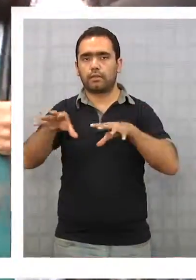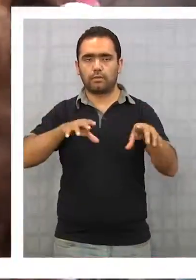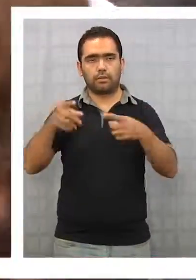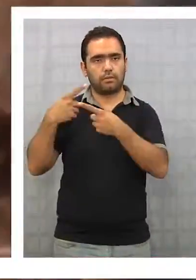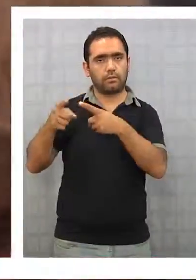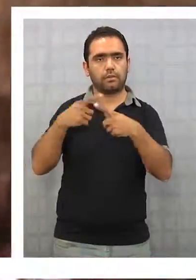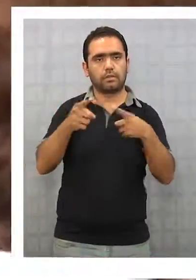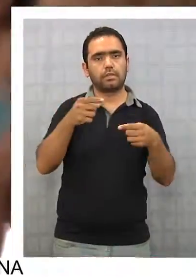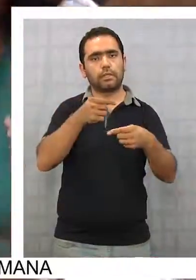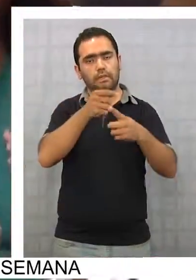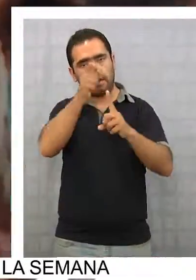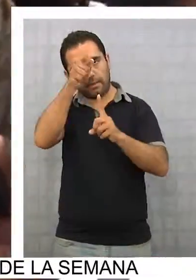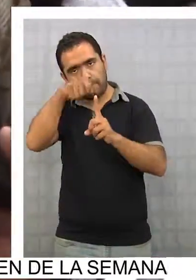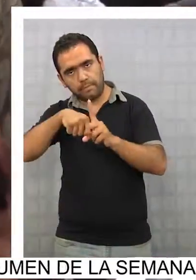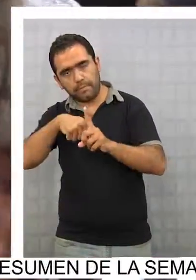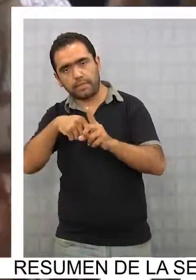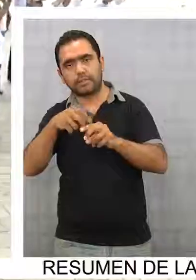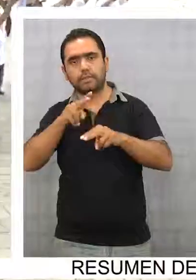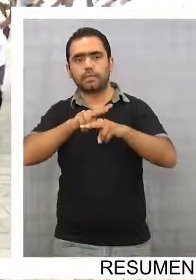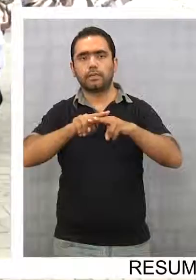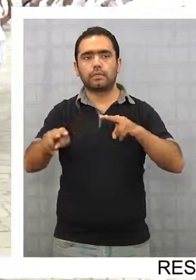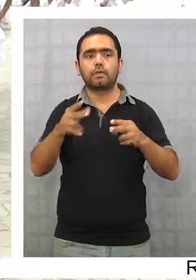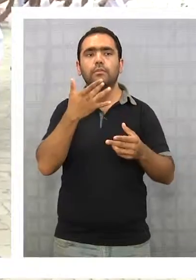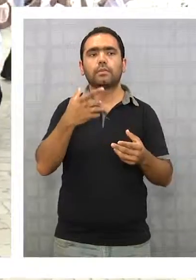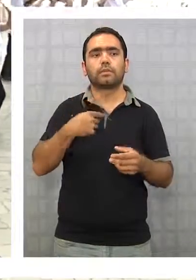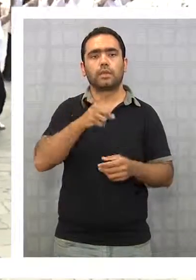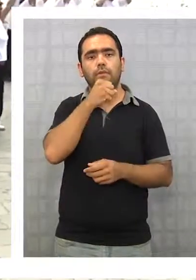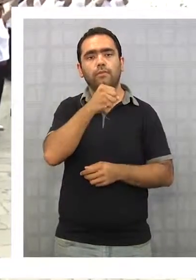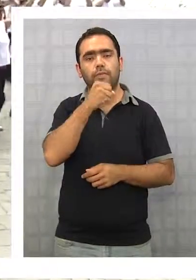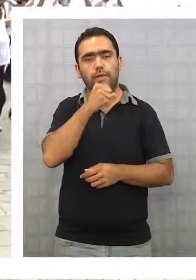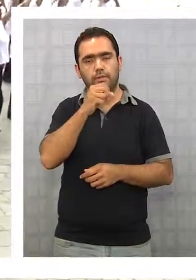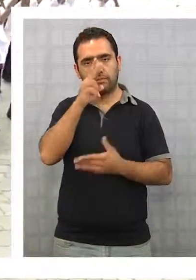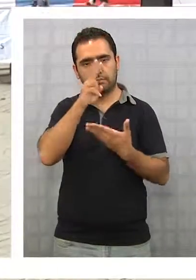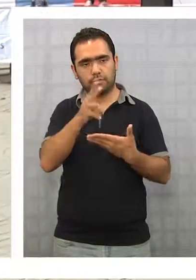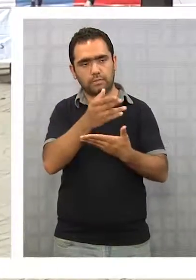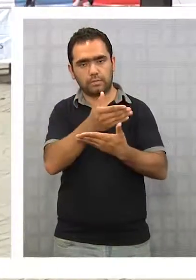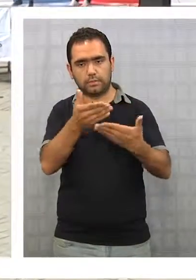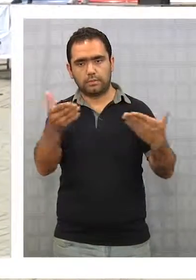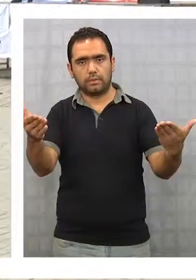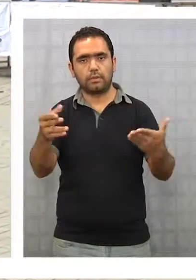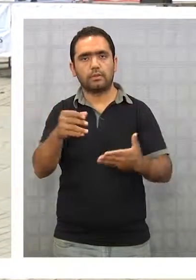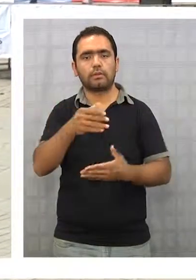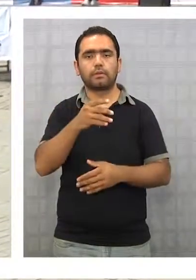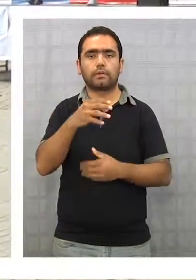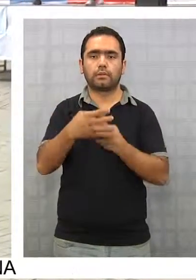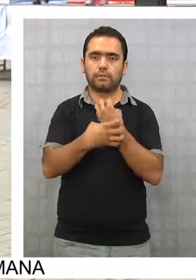realizarán durante el mes para conmemorar a las personas mayores de la región. ¡Gracias!